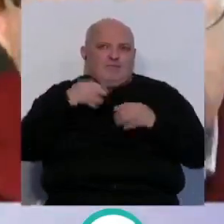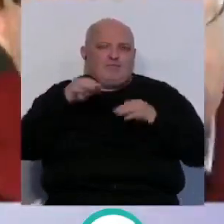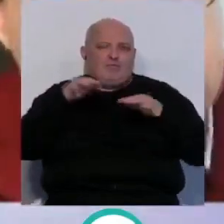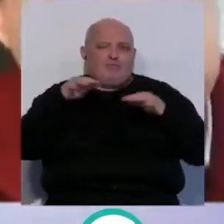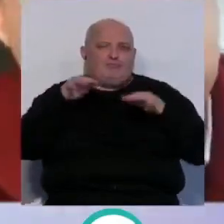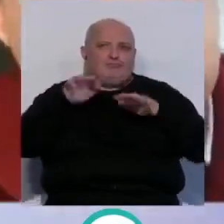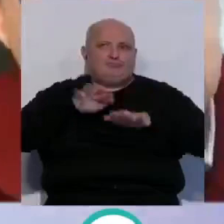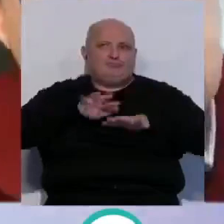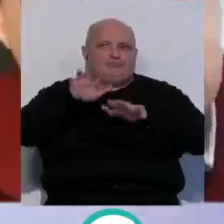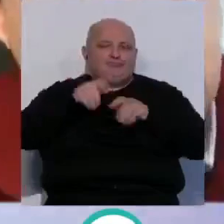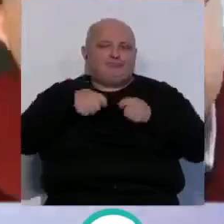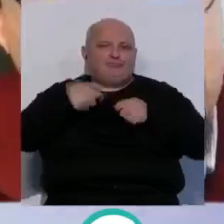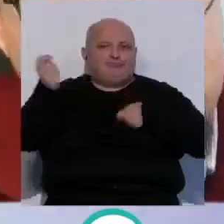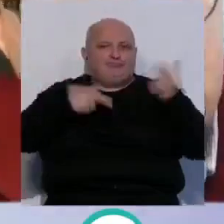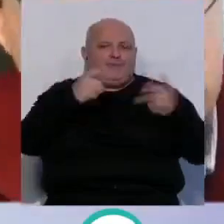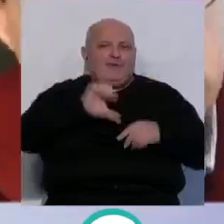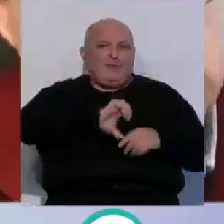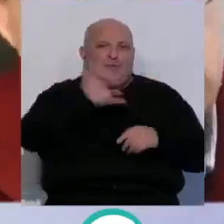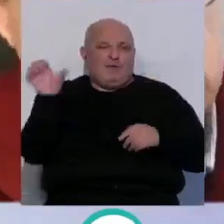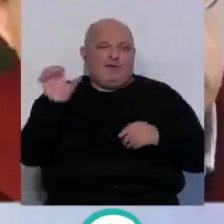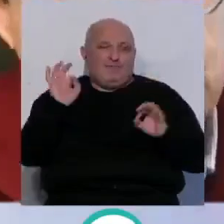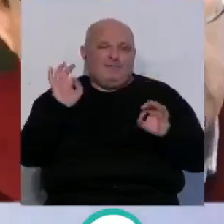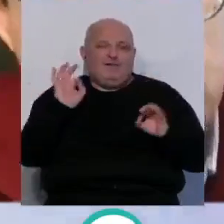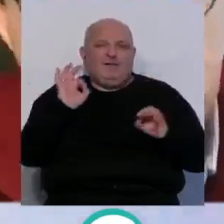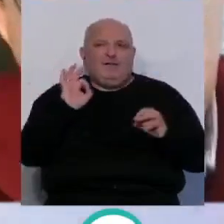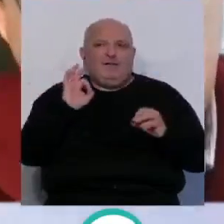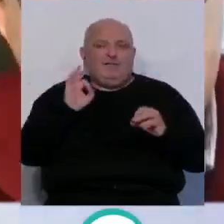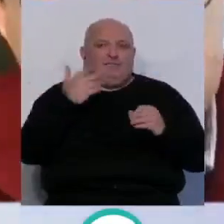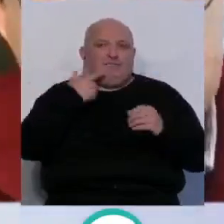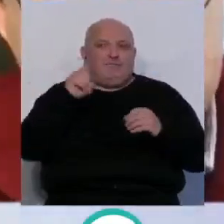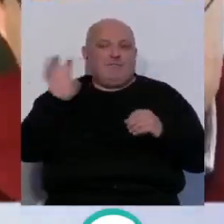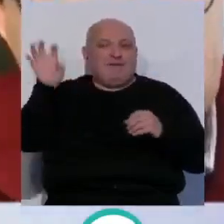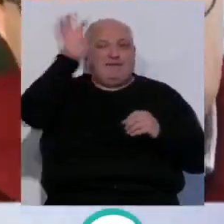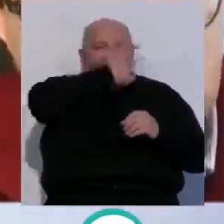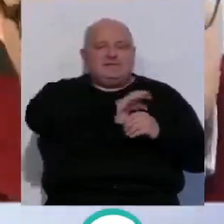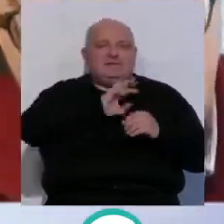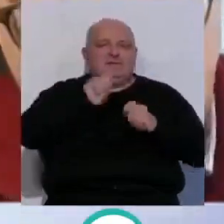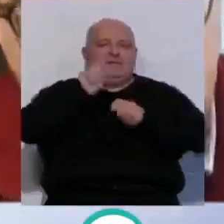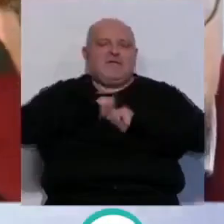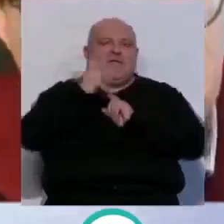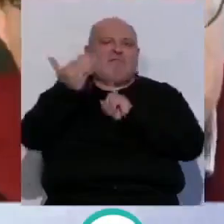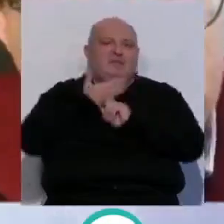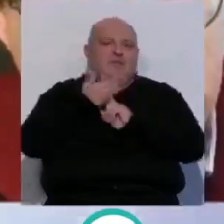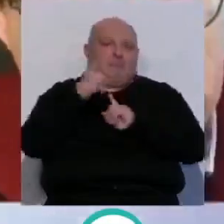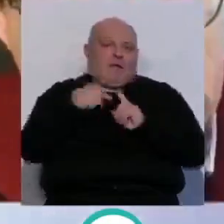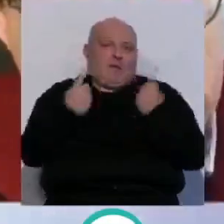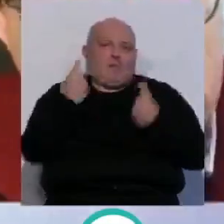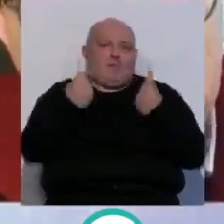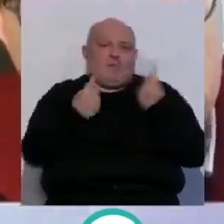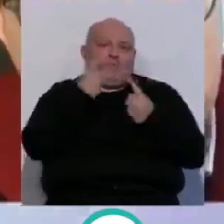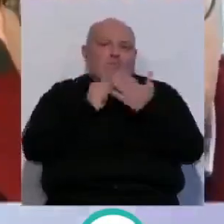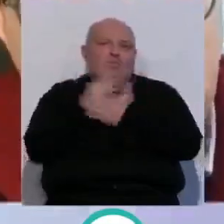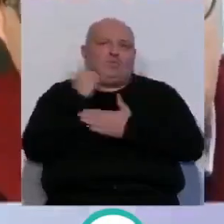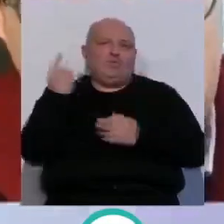como Europa y el crecimiento de nuestros vecinos afecta directamente, sobre todo por la estructura productiva